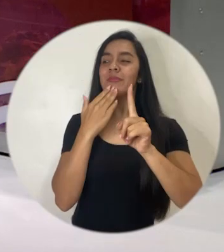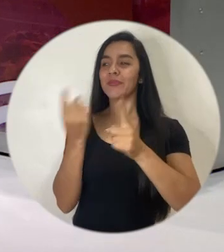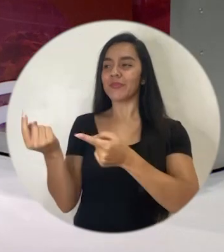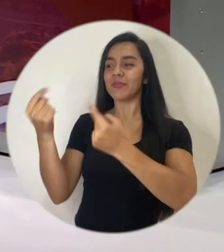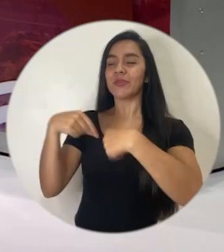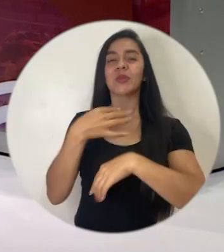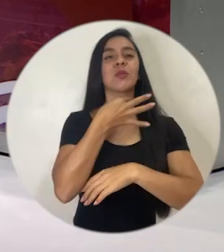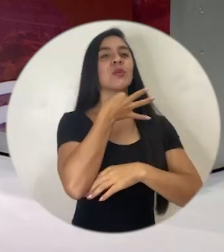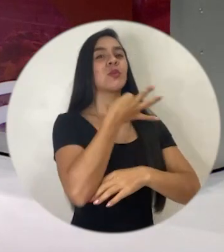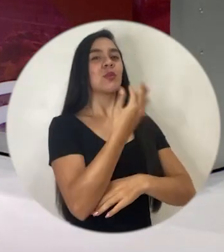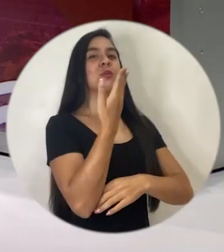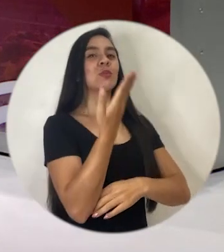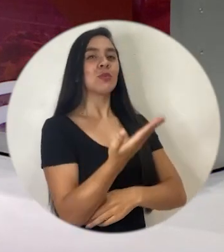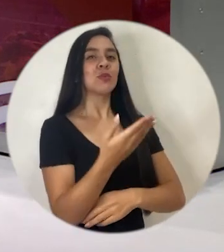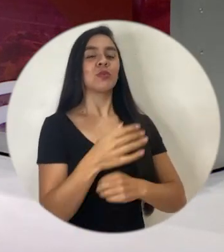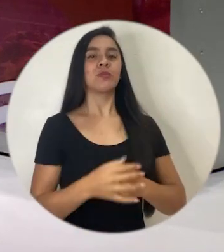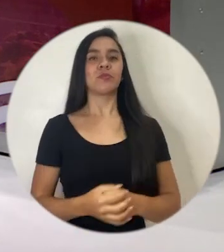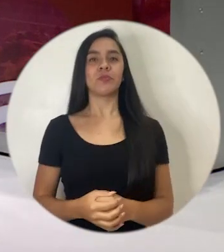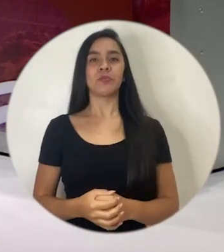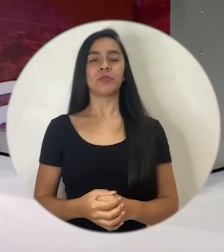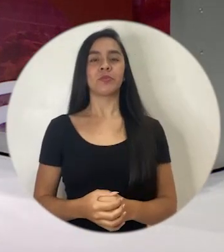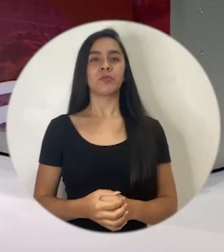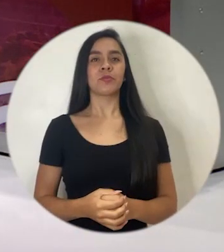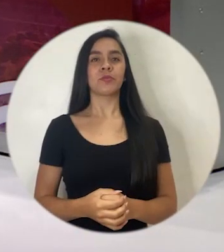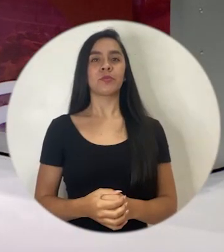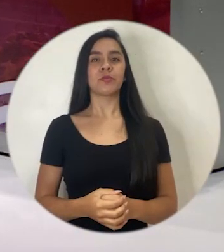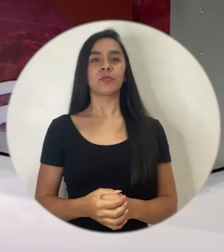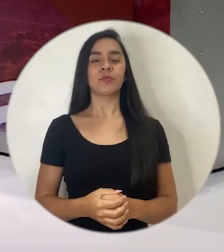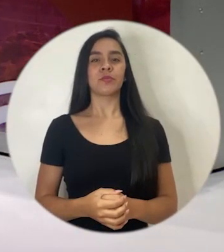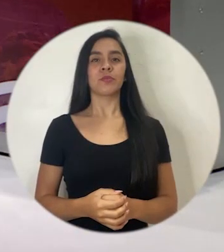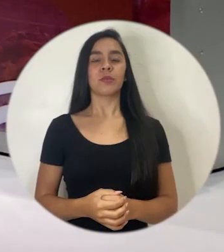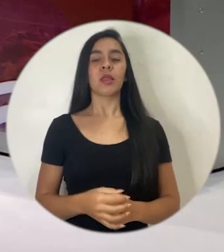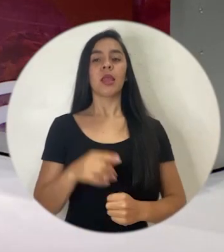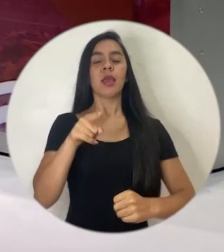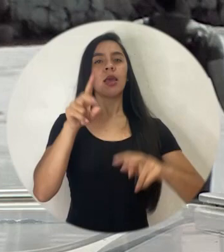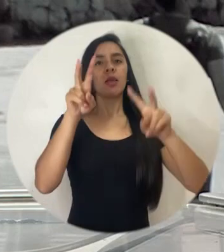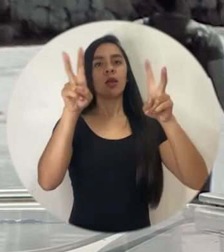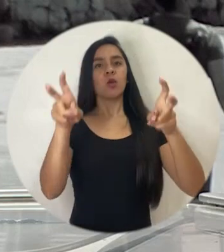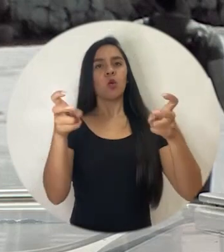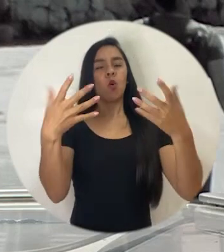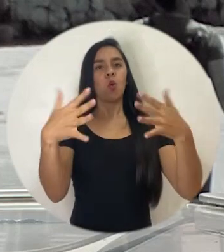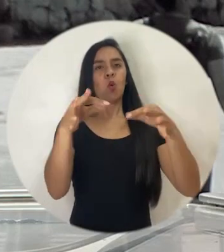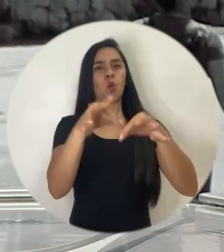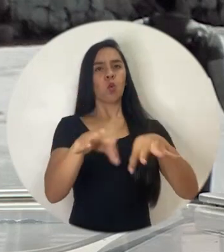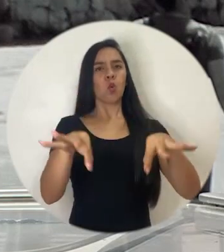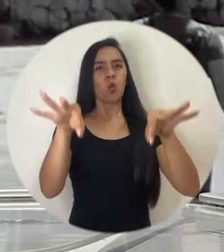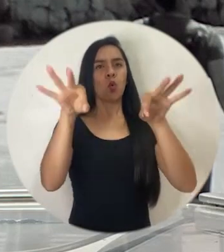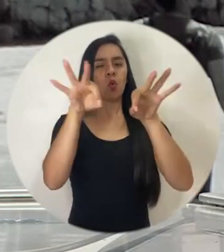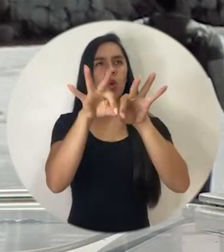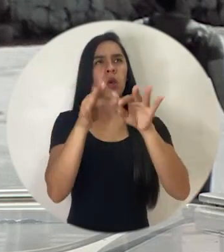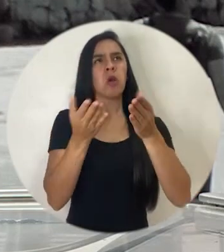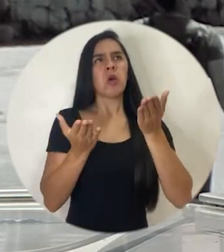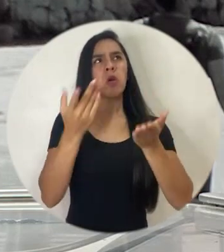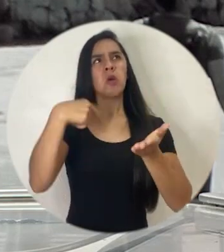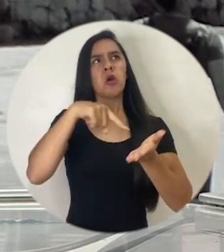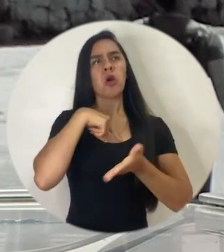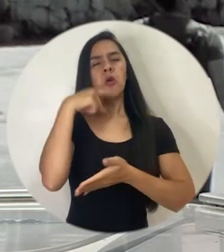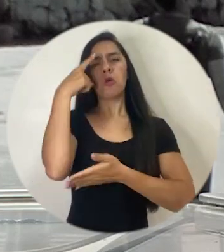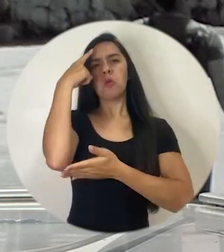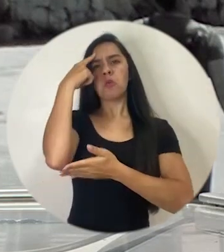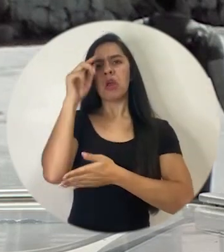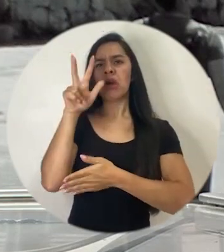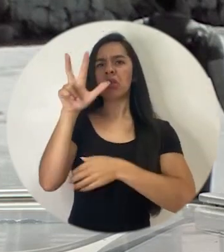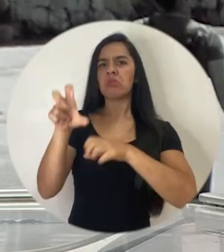nosotros. Mucho gusto Maribel. Un tema bien importante, porque bueno, uno podría decir, bueno, ya